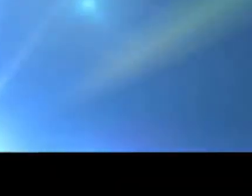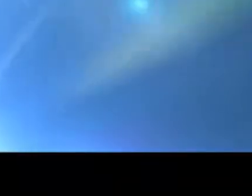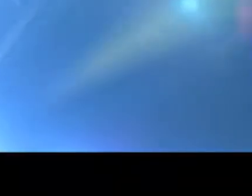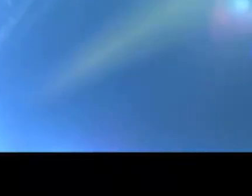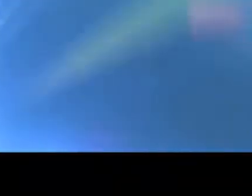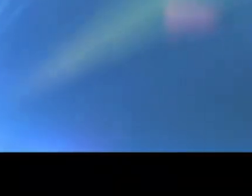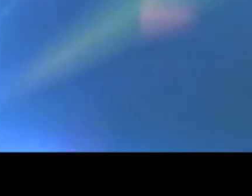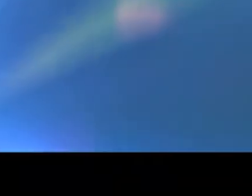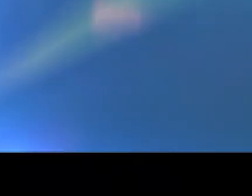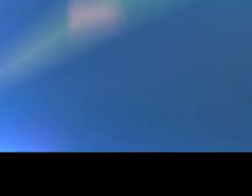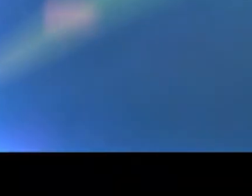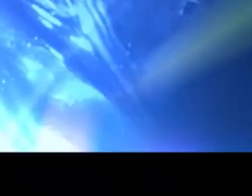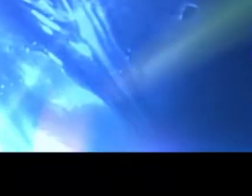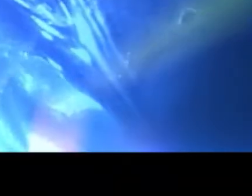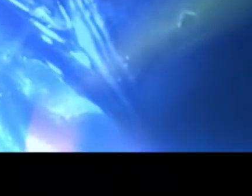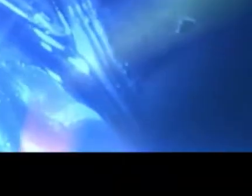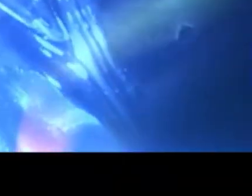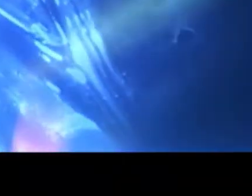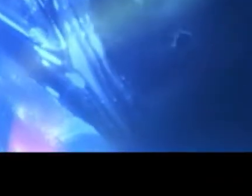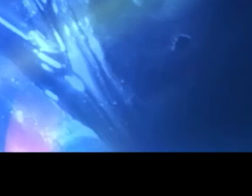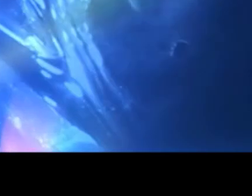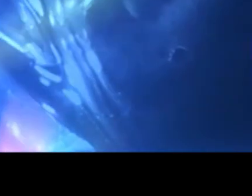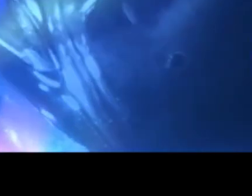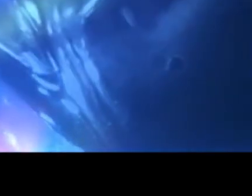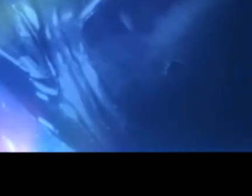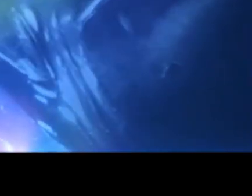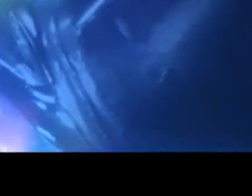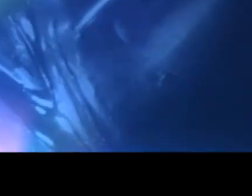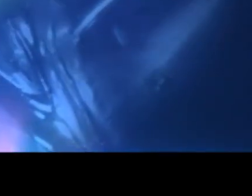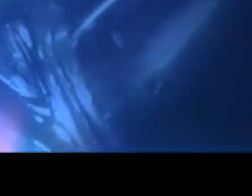no se se despeguen delan y